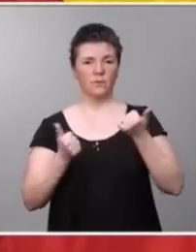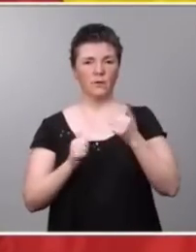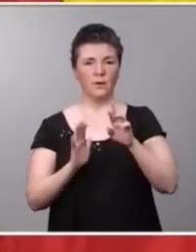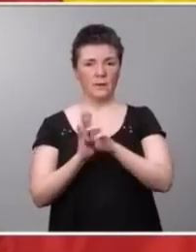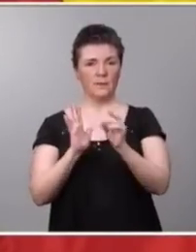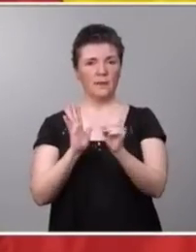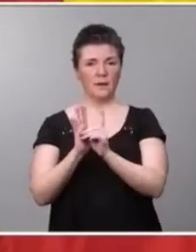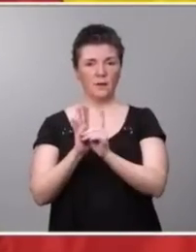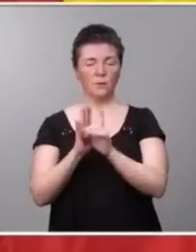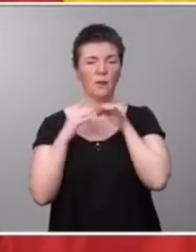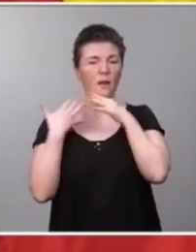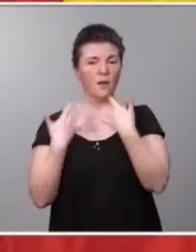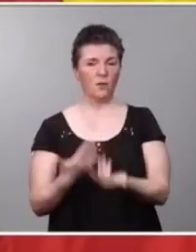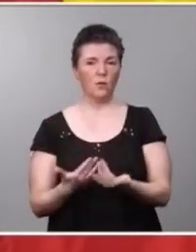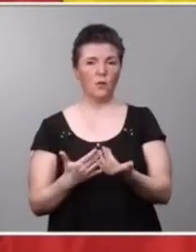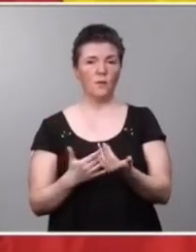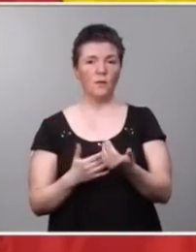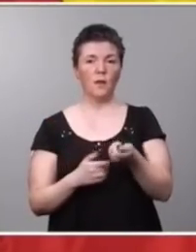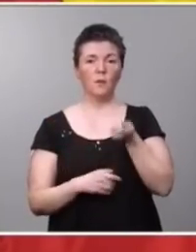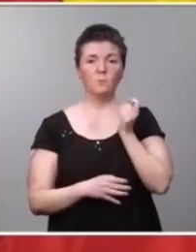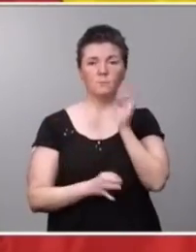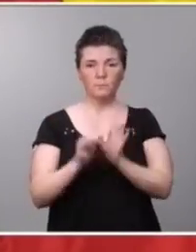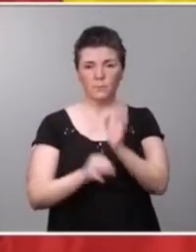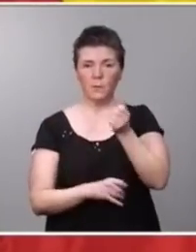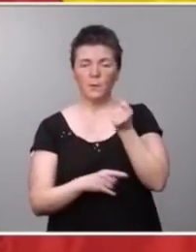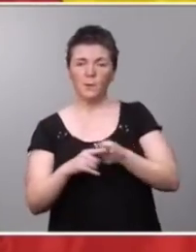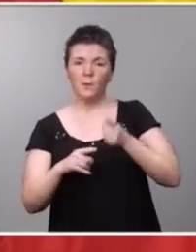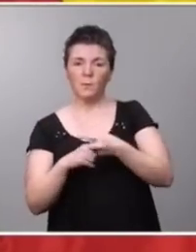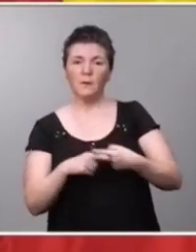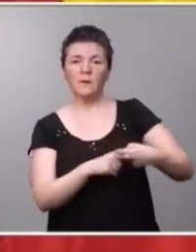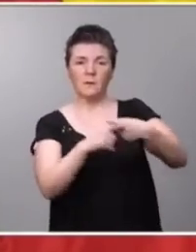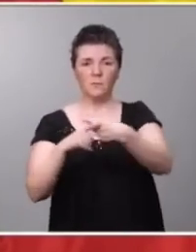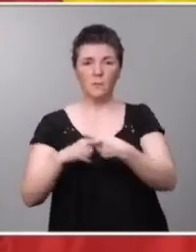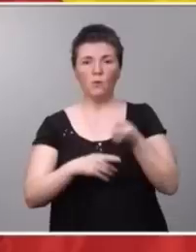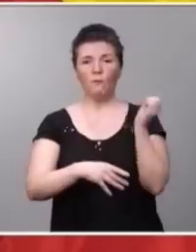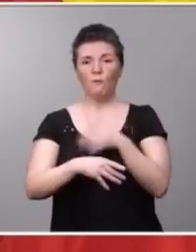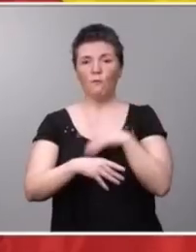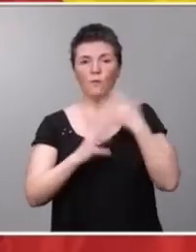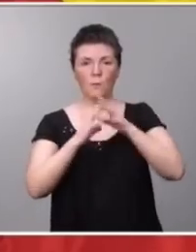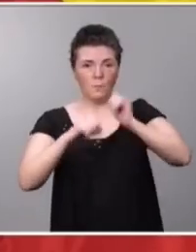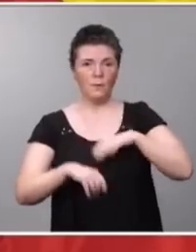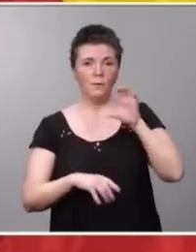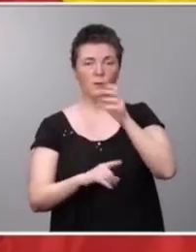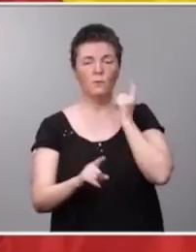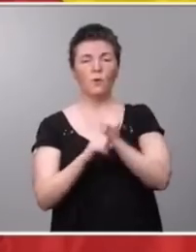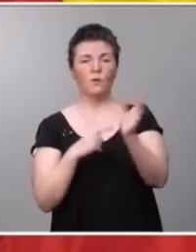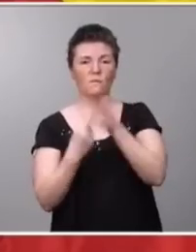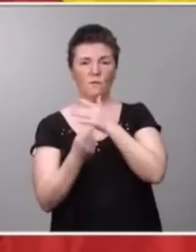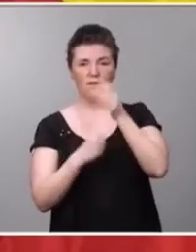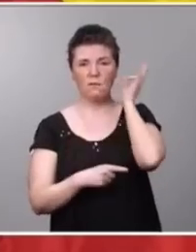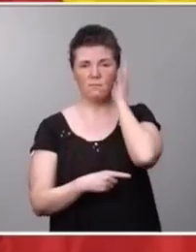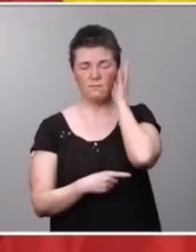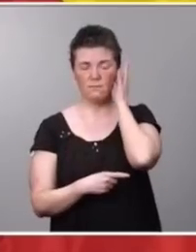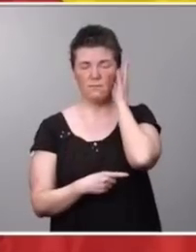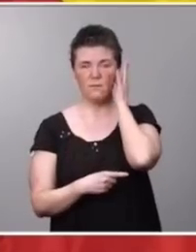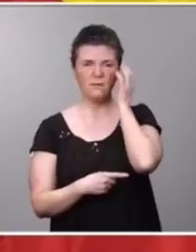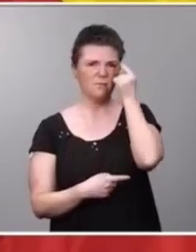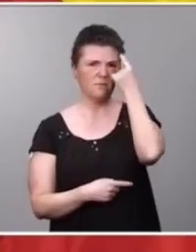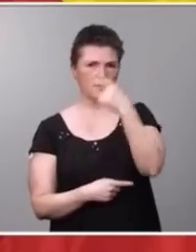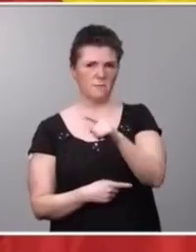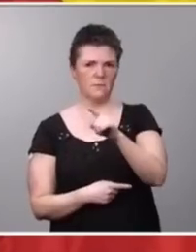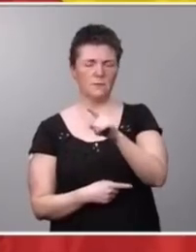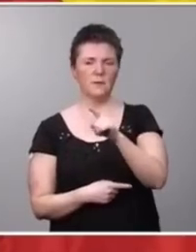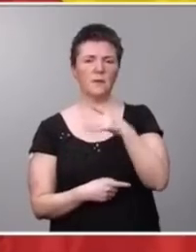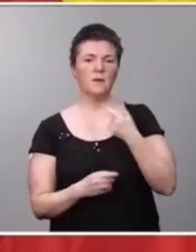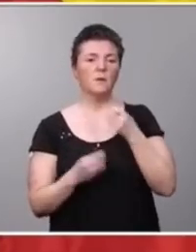actualización de las cuantías y de los criterios de reparto de los fondos del Pacto de Estado contra la Violencia de Género, que, como saben, se transfieren a las entidades